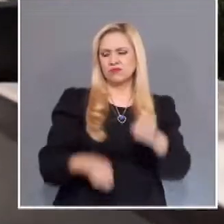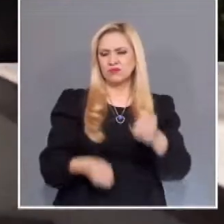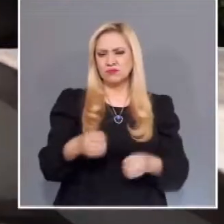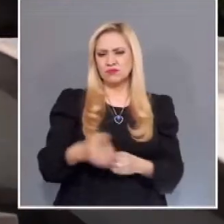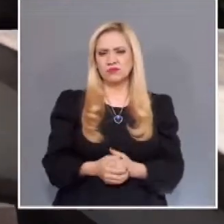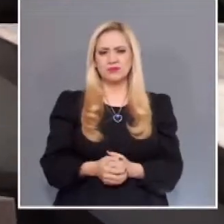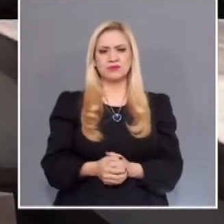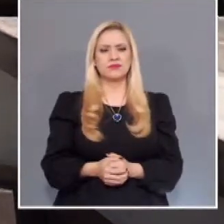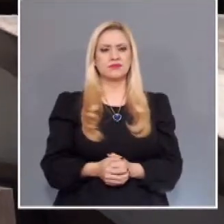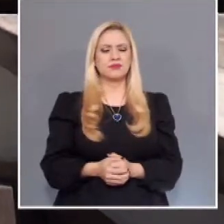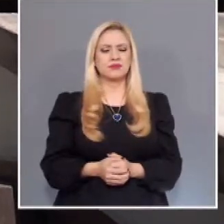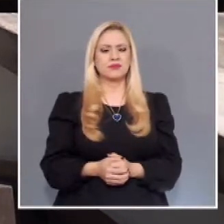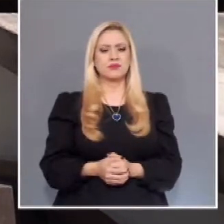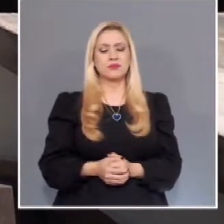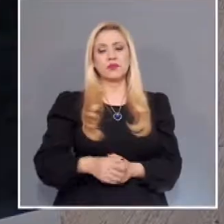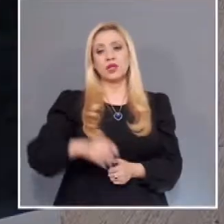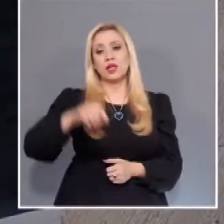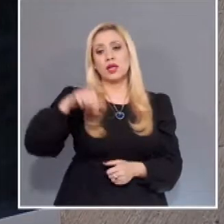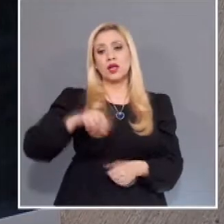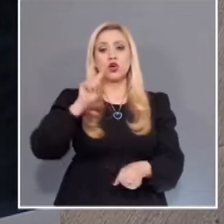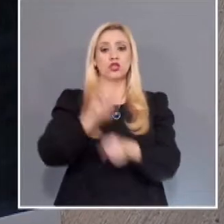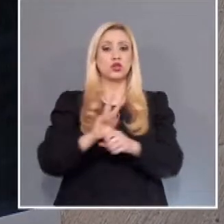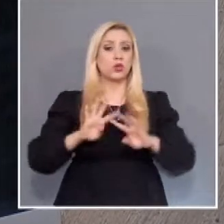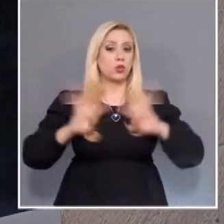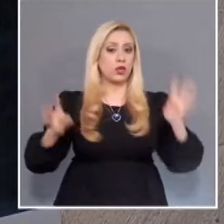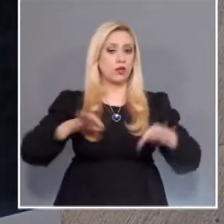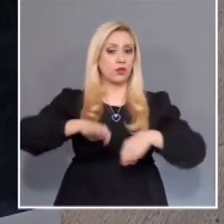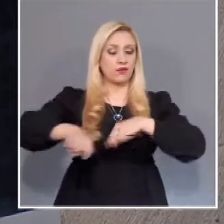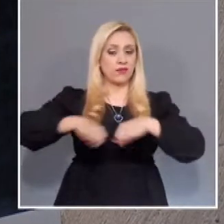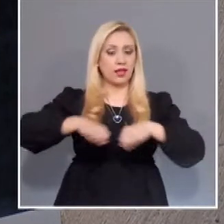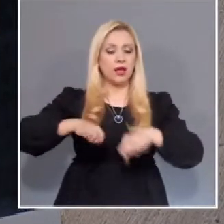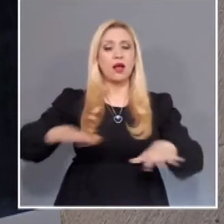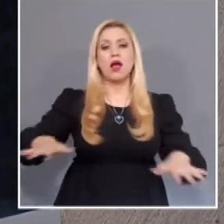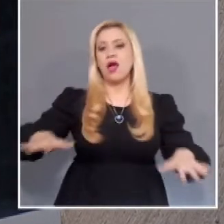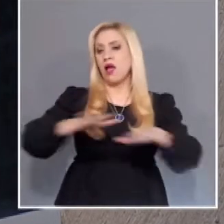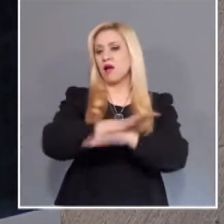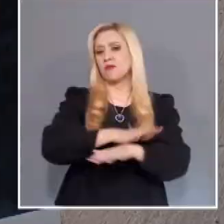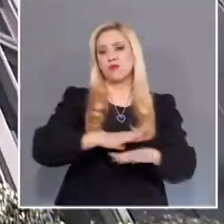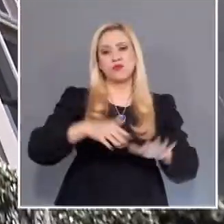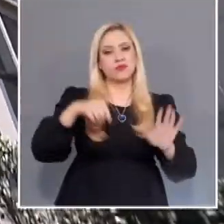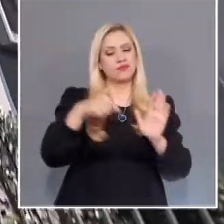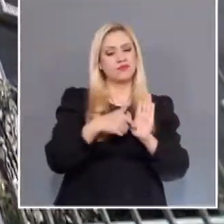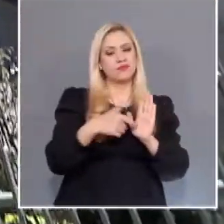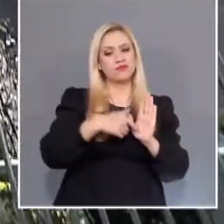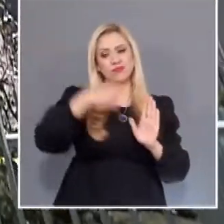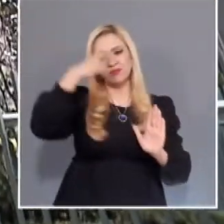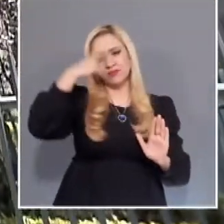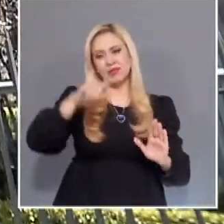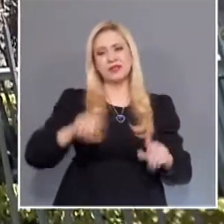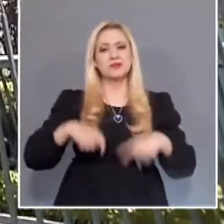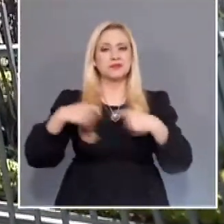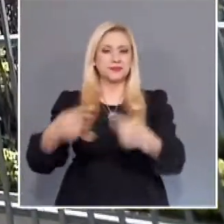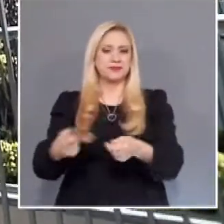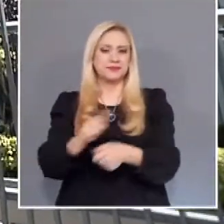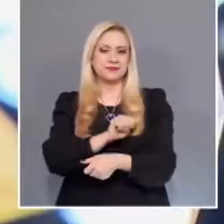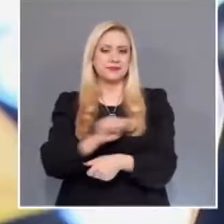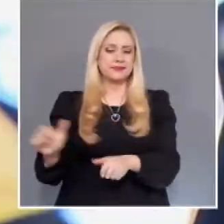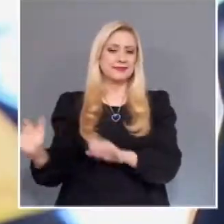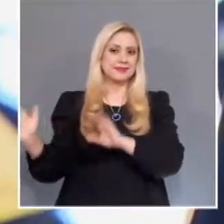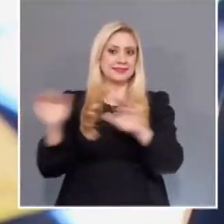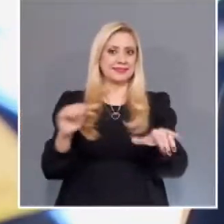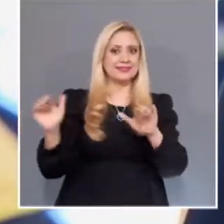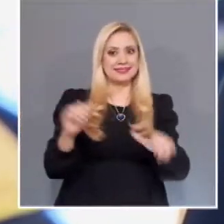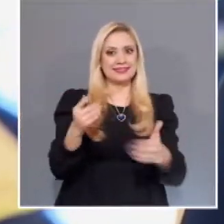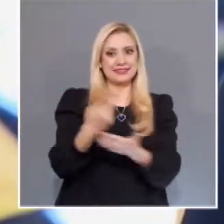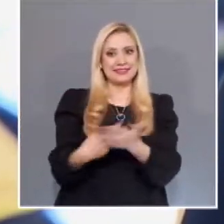El Consejo de la Judicatura Federal modificó el acuerdo general que reglamenta la carrera judicial para establecer que son obligatorios los